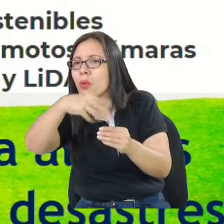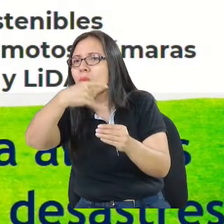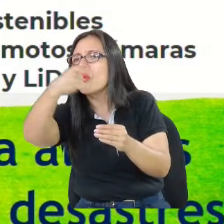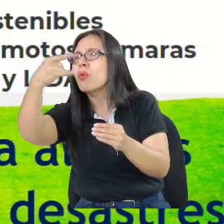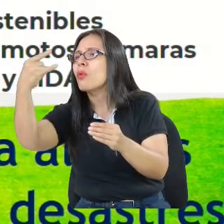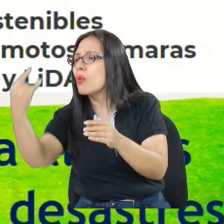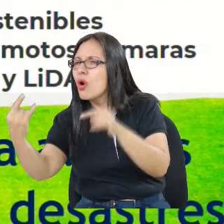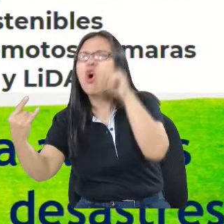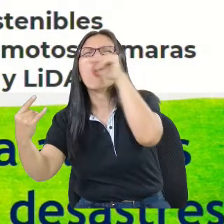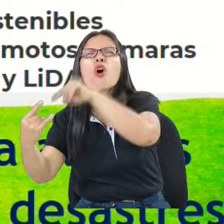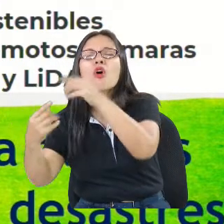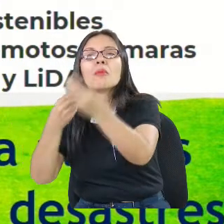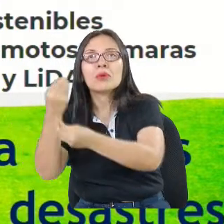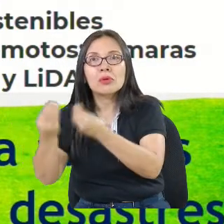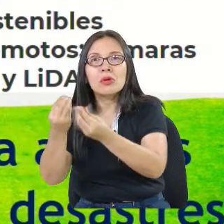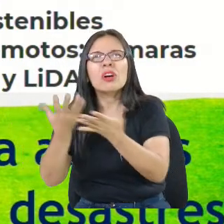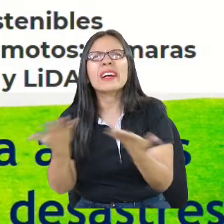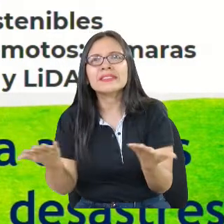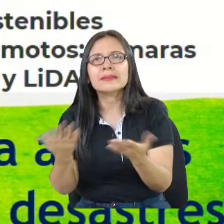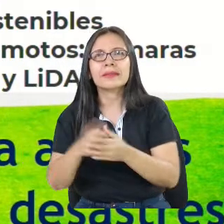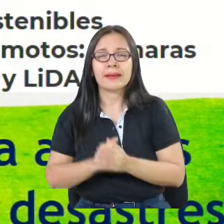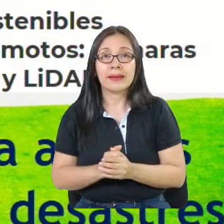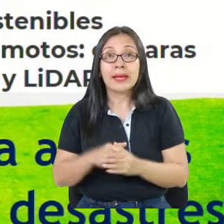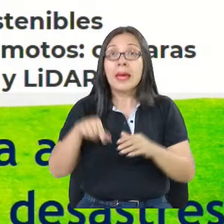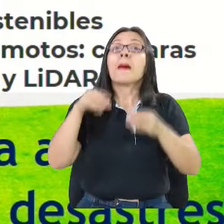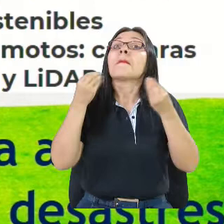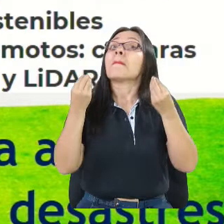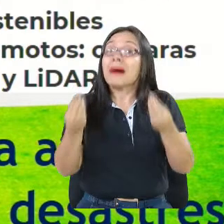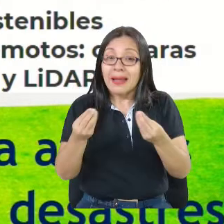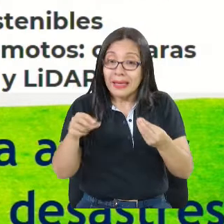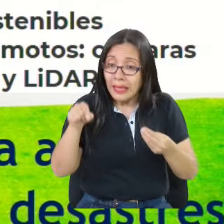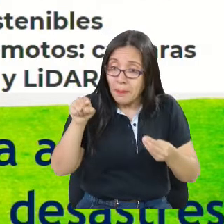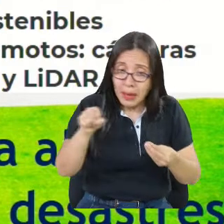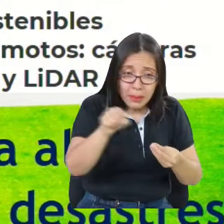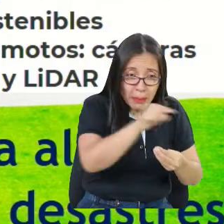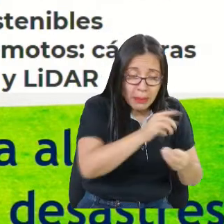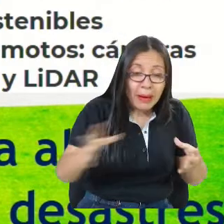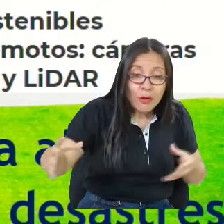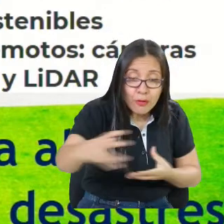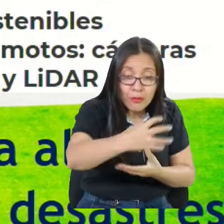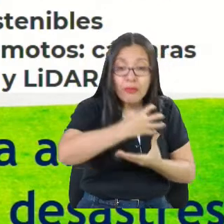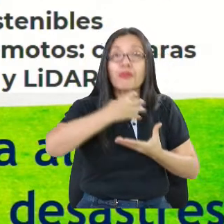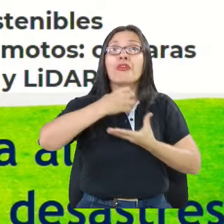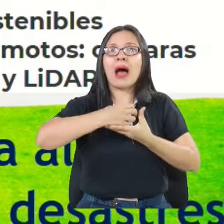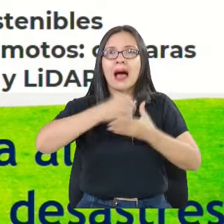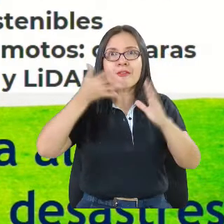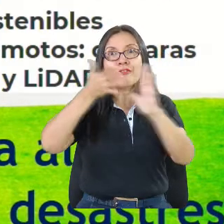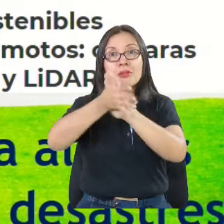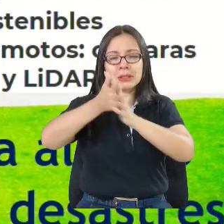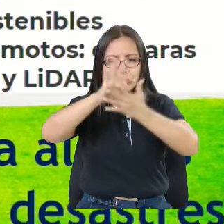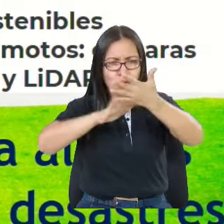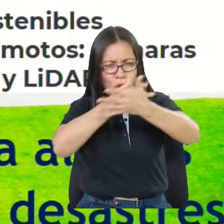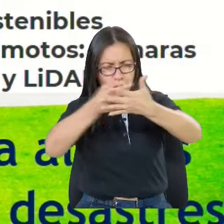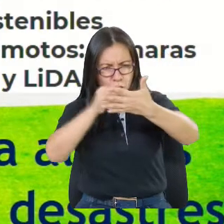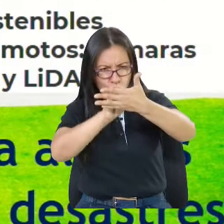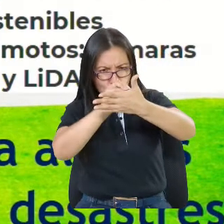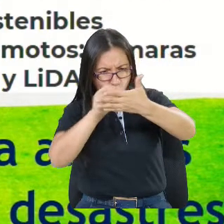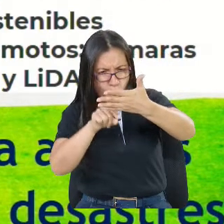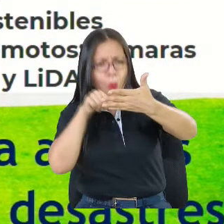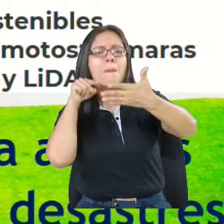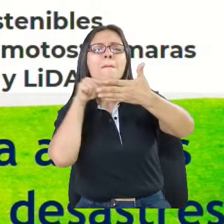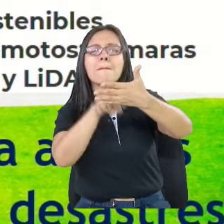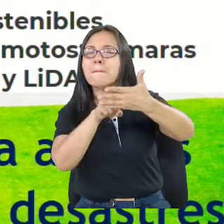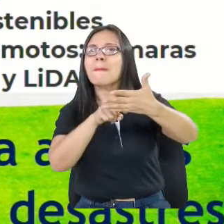la información, gestionar las diferentes bases de datos, tener datos en tiempo real, en el tiempo real que emite la